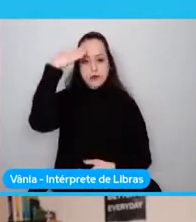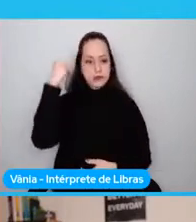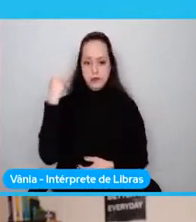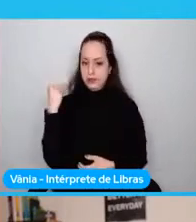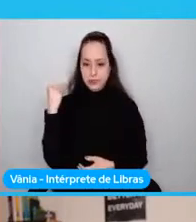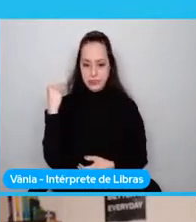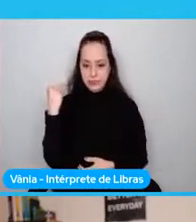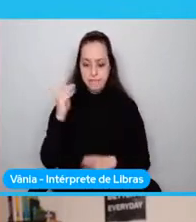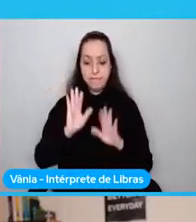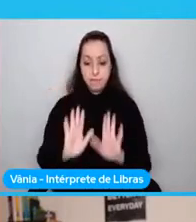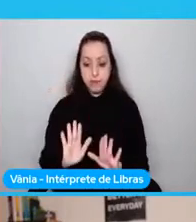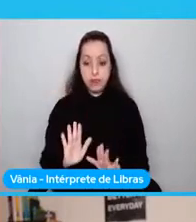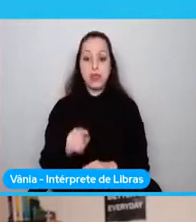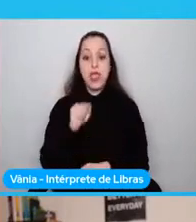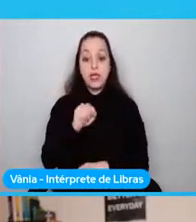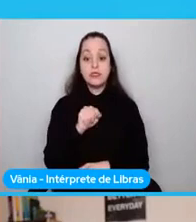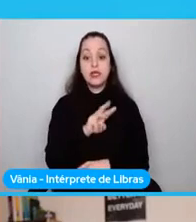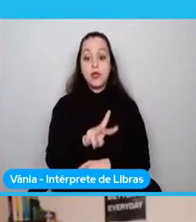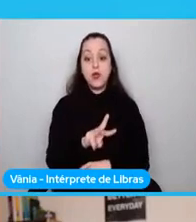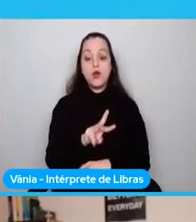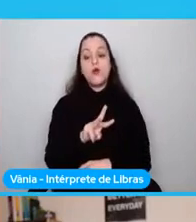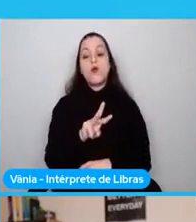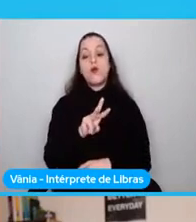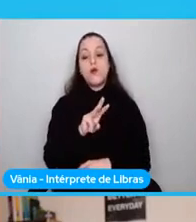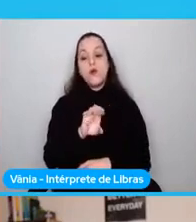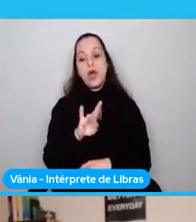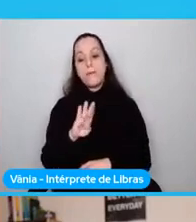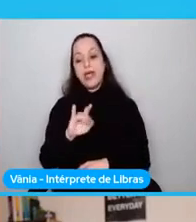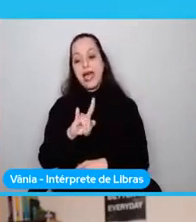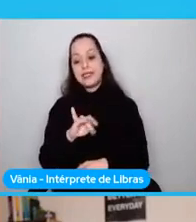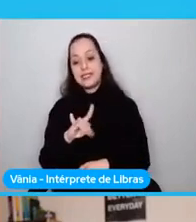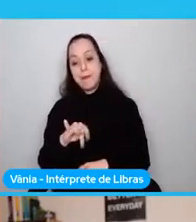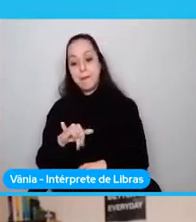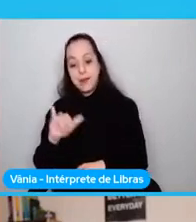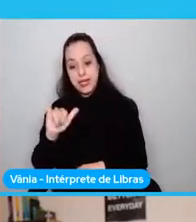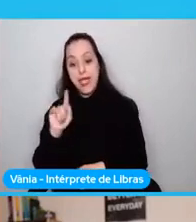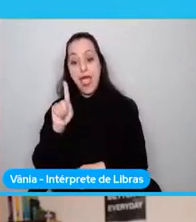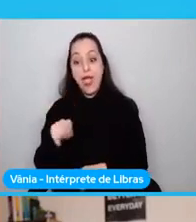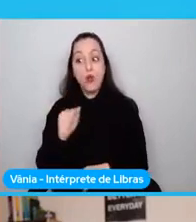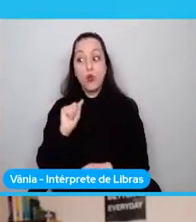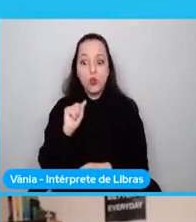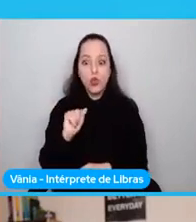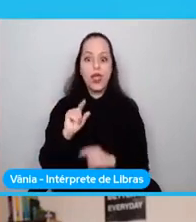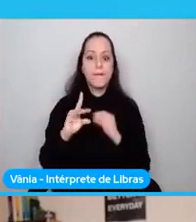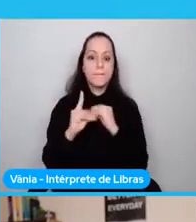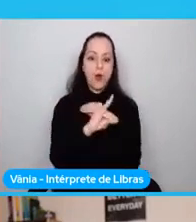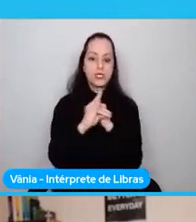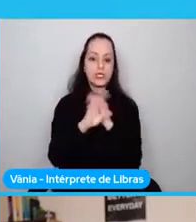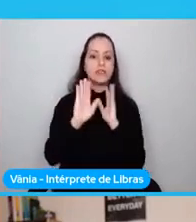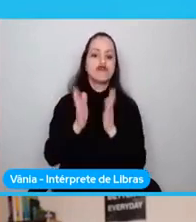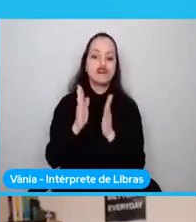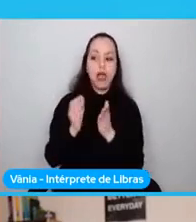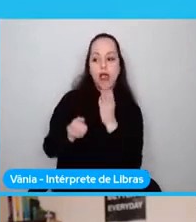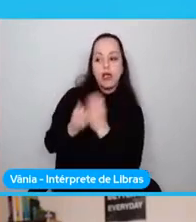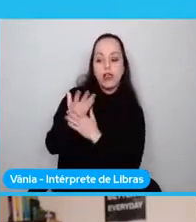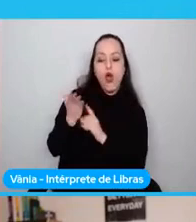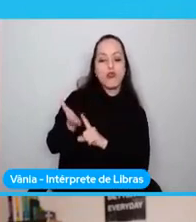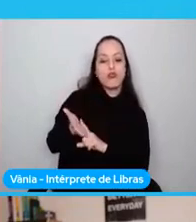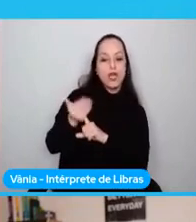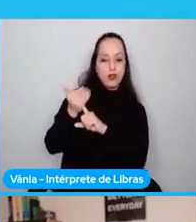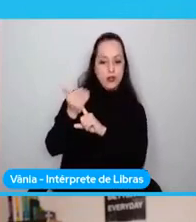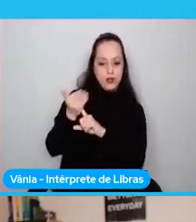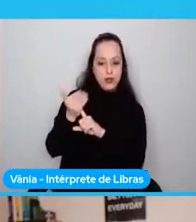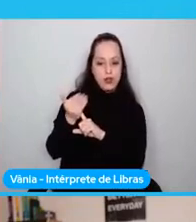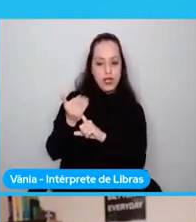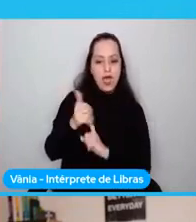WebAssembly fue una evolución de una tecnología que ya Moxila había implementado, AMS